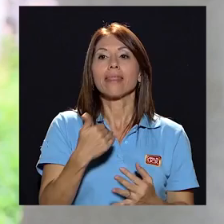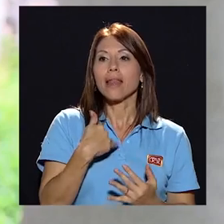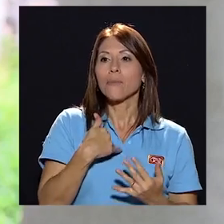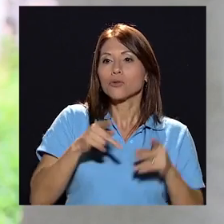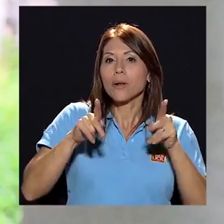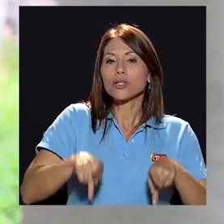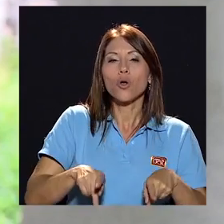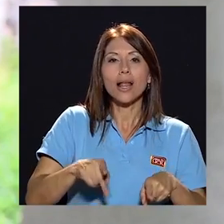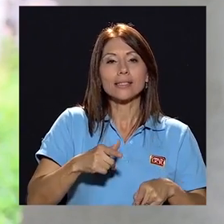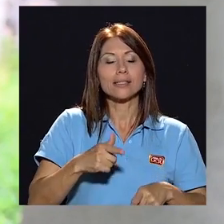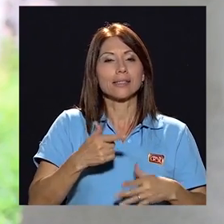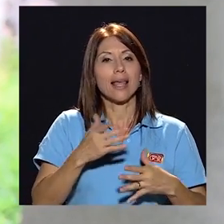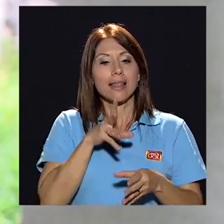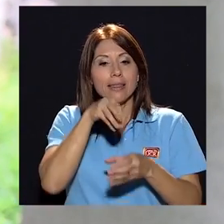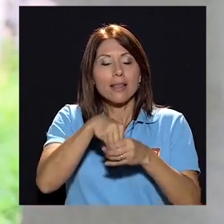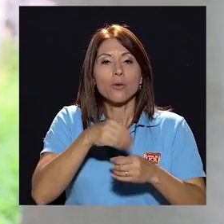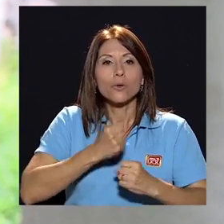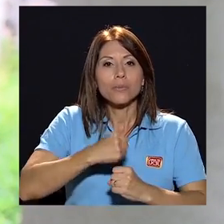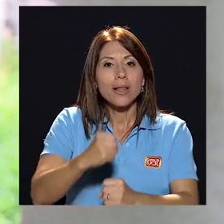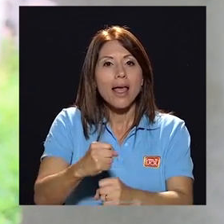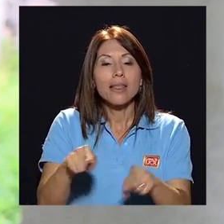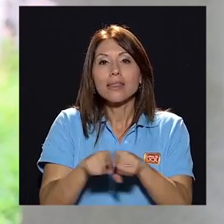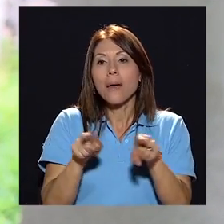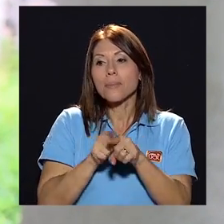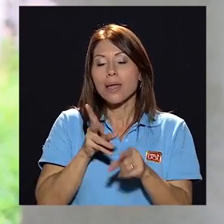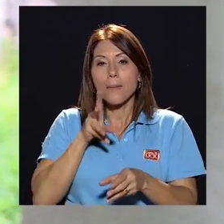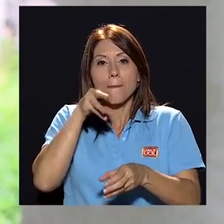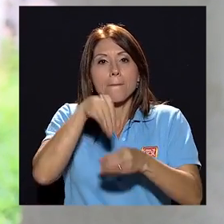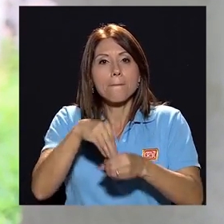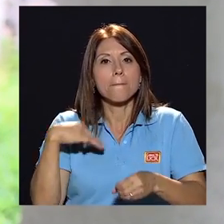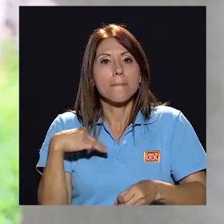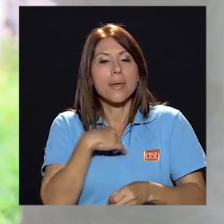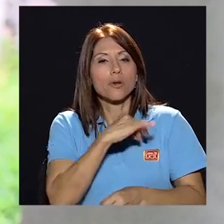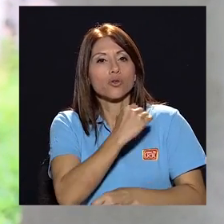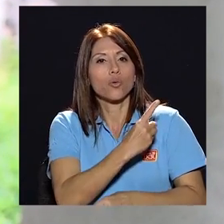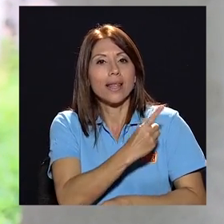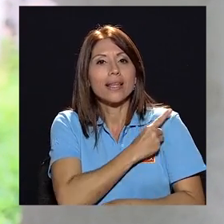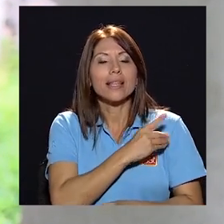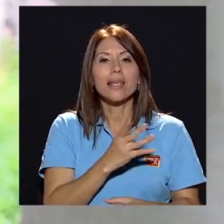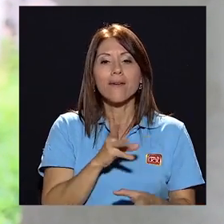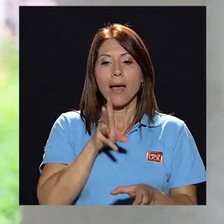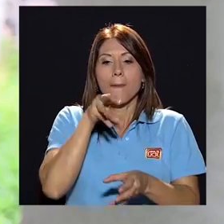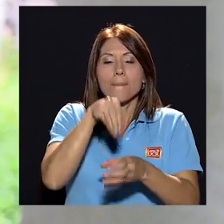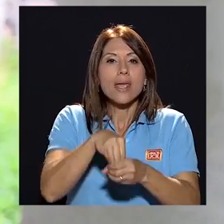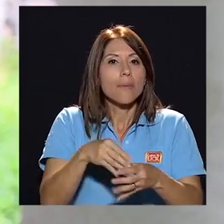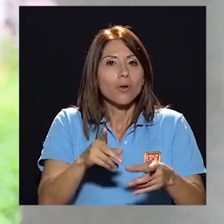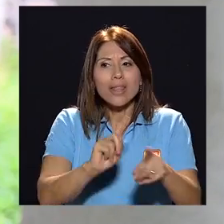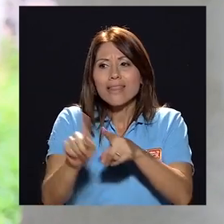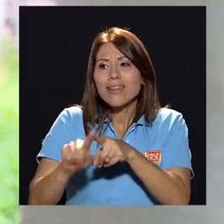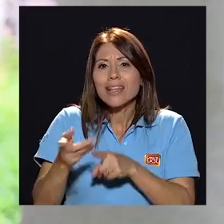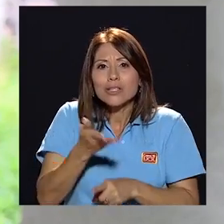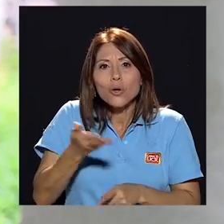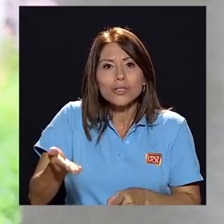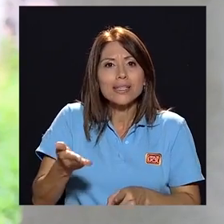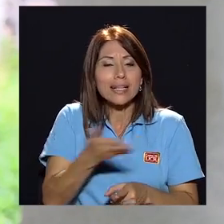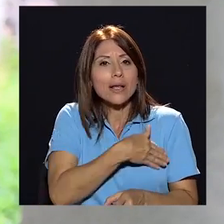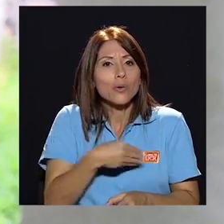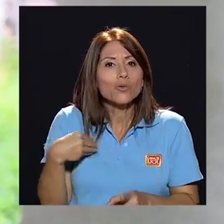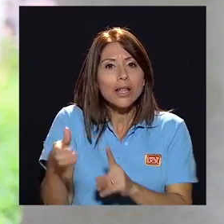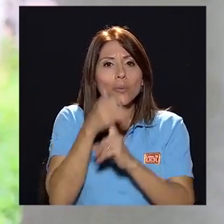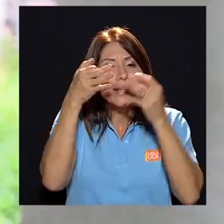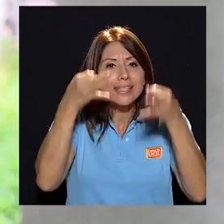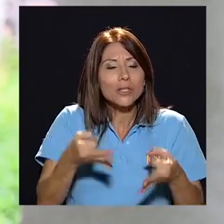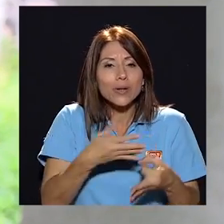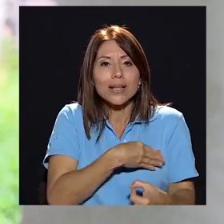tenemos municipios tenemos miembros de junta directiva miembros de juntas educacionales es una persona que le gusta tomar decisiones participar